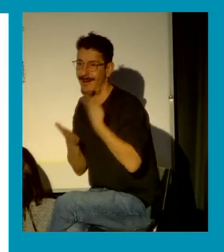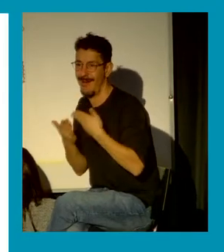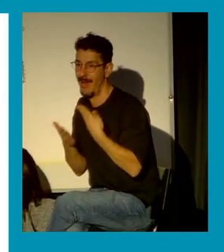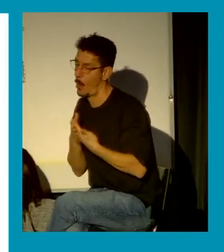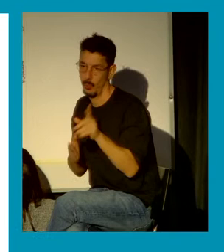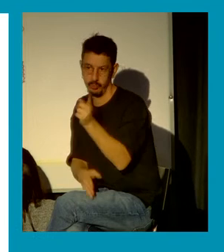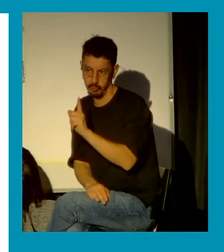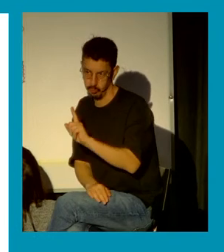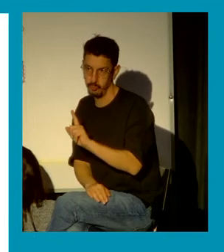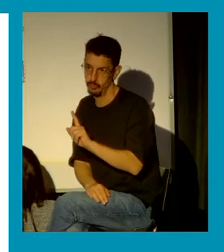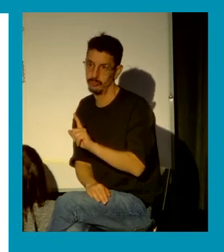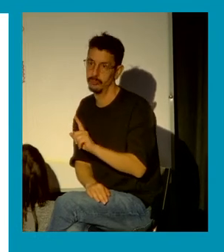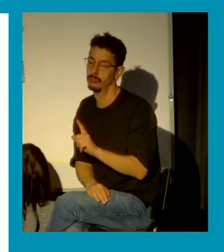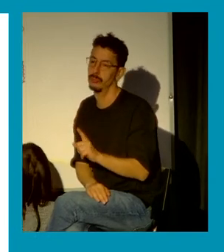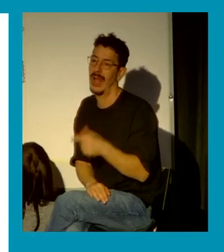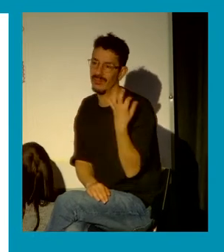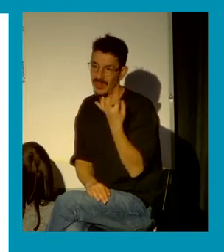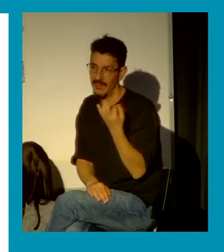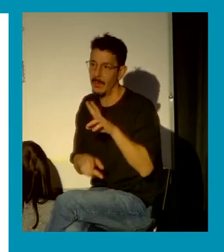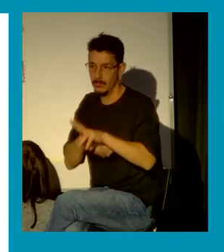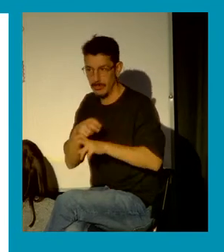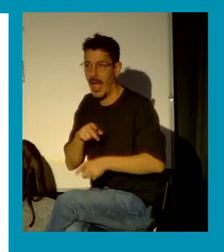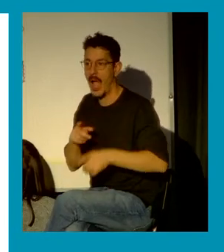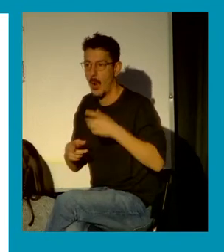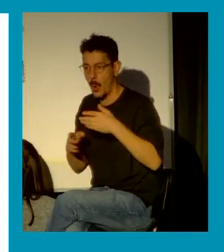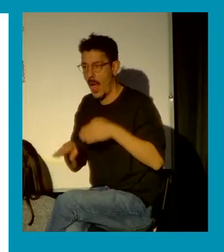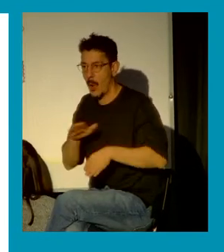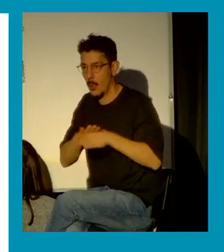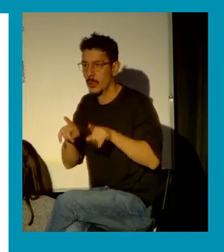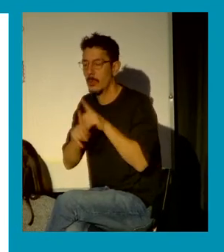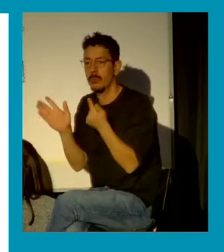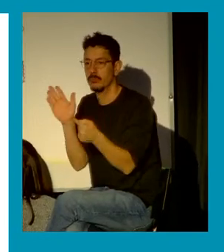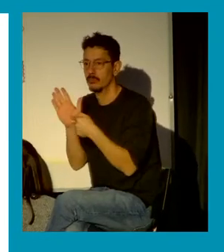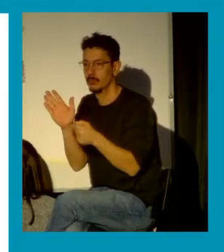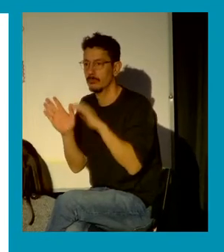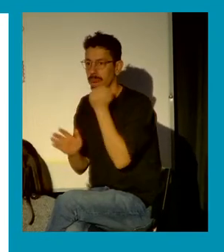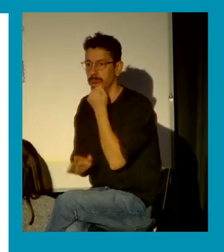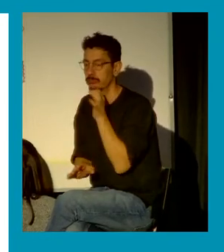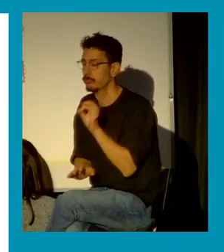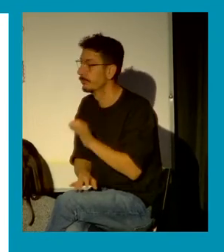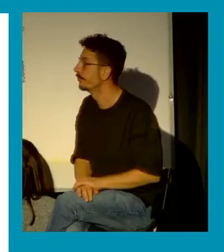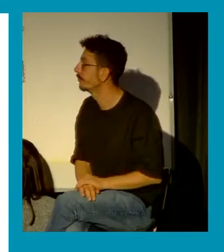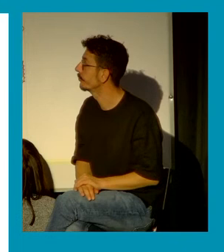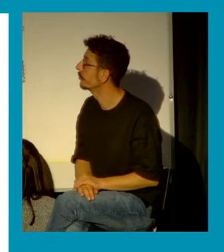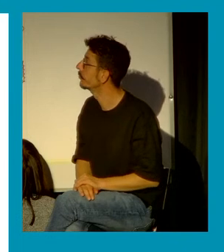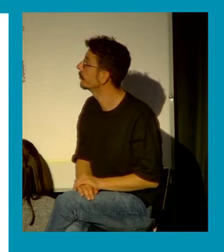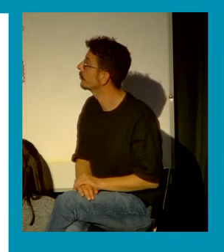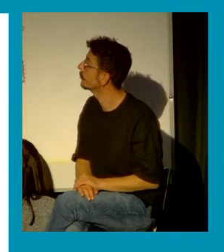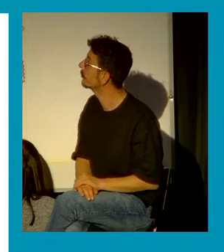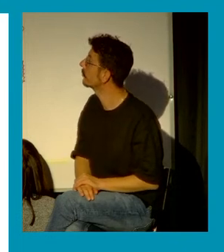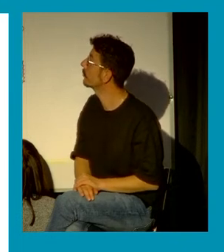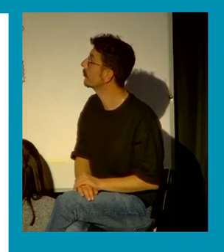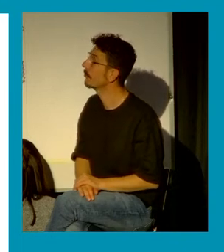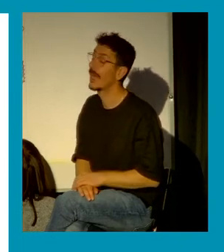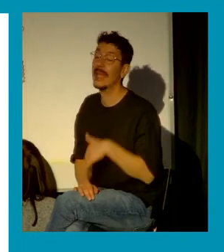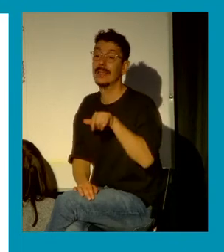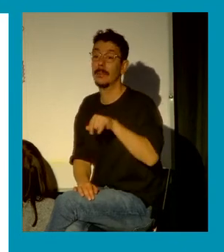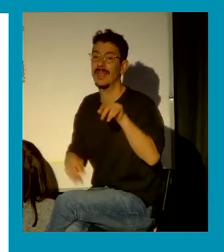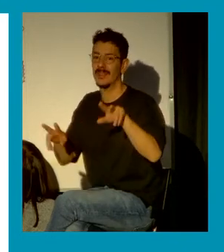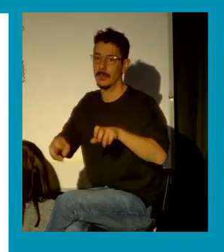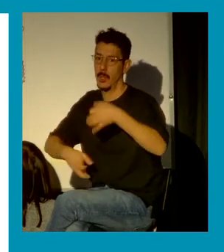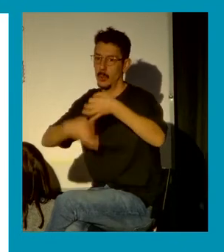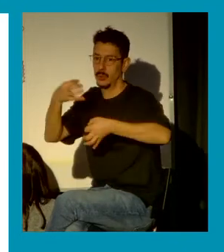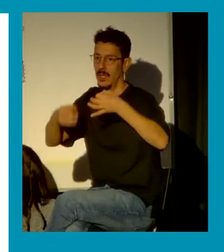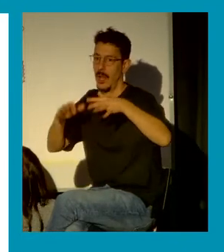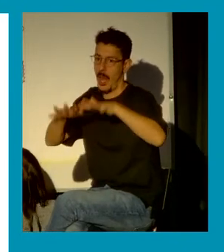menores es que y de todos los casos es la lentitud de la justicia todavía digamos